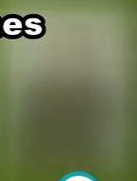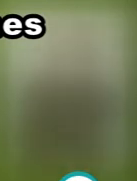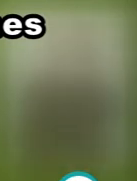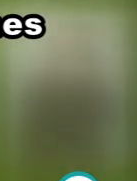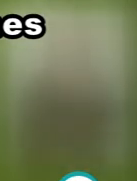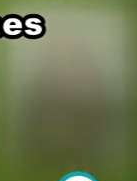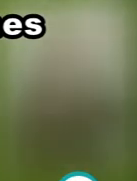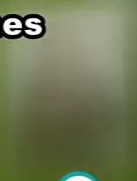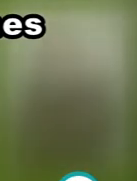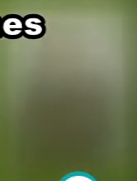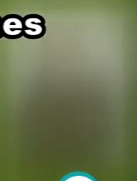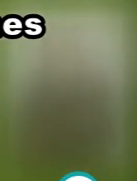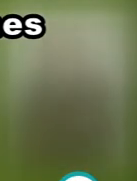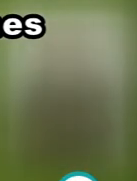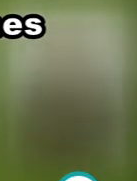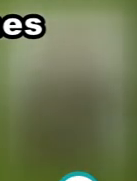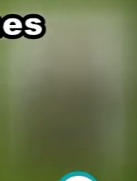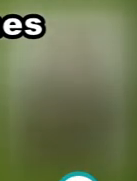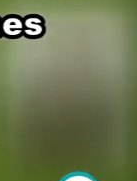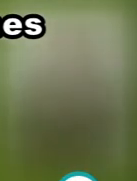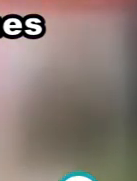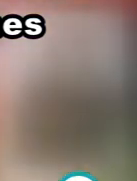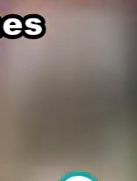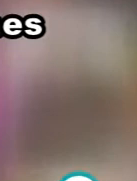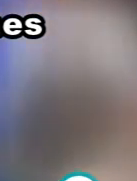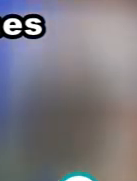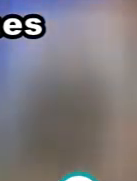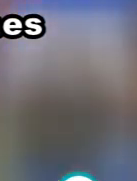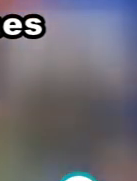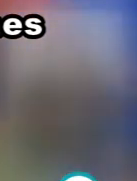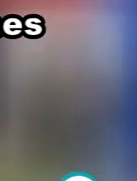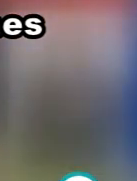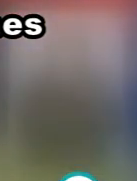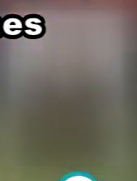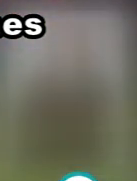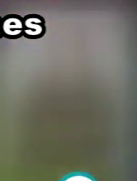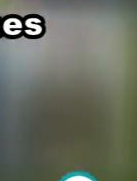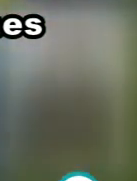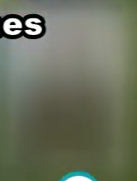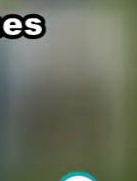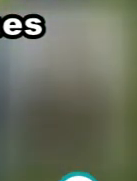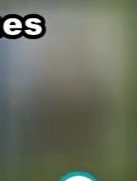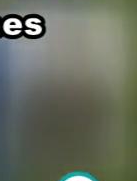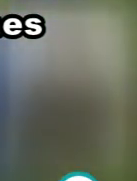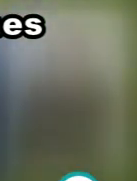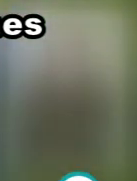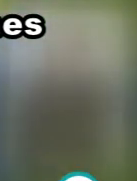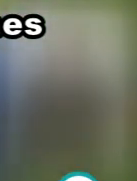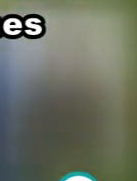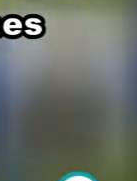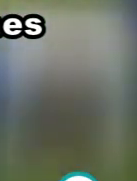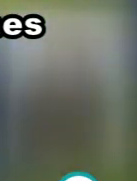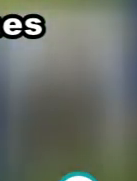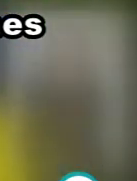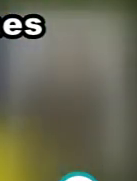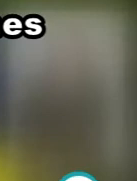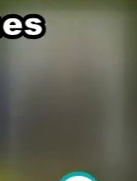sano, que no, que no sé, le da todo el sueldo a la madre, no sé, y aquí vemos que el árbitro no pitó ni falta.